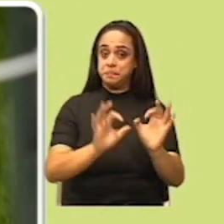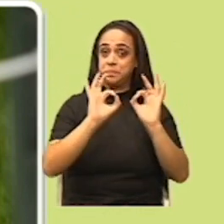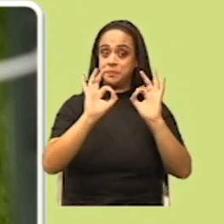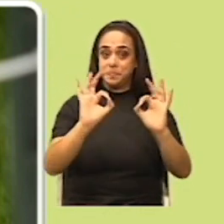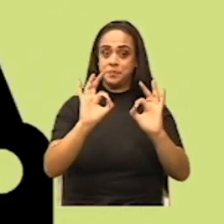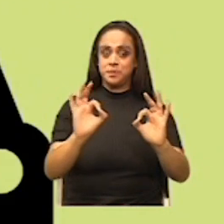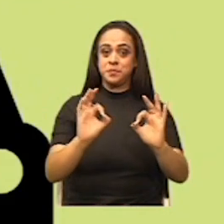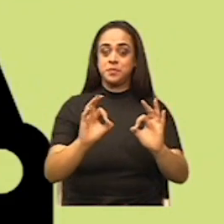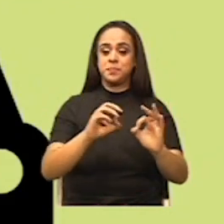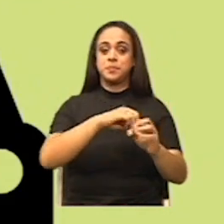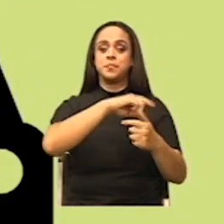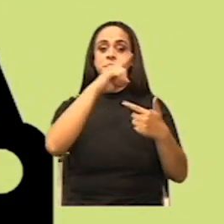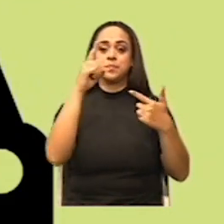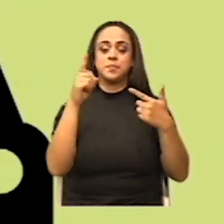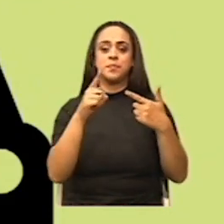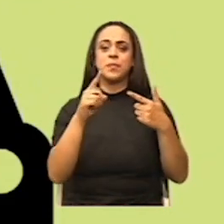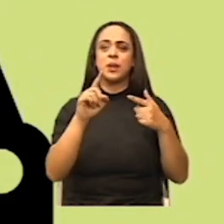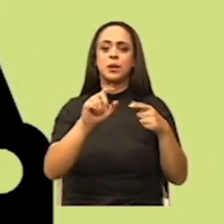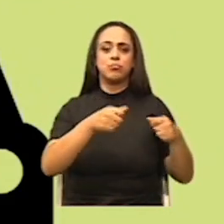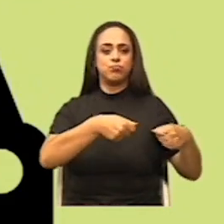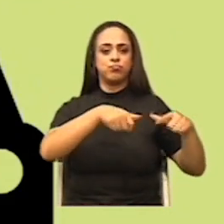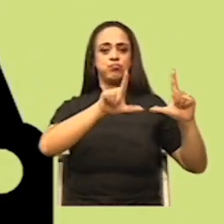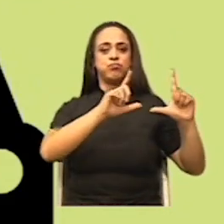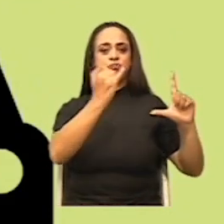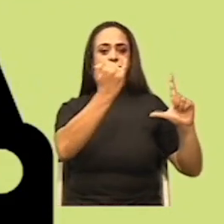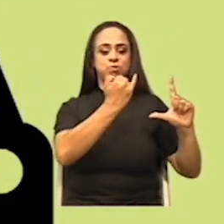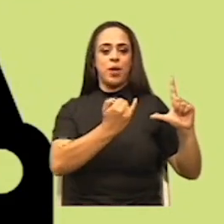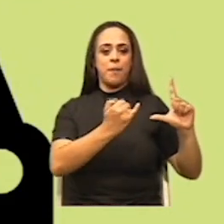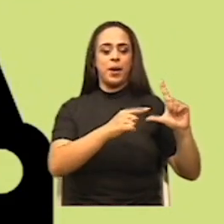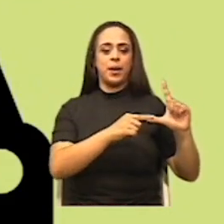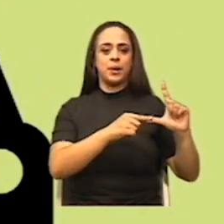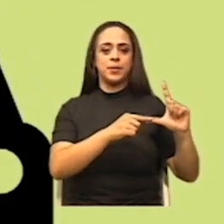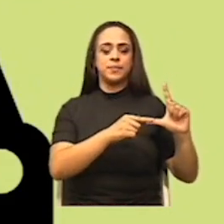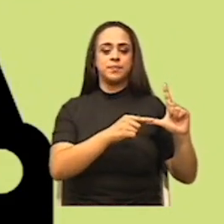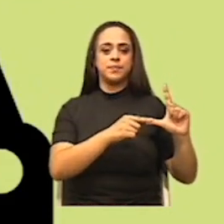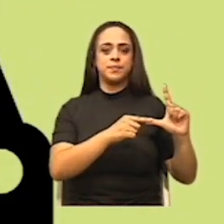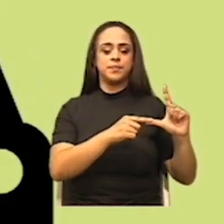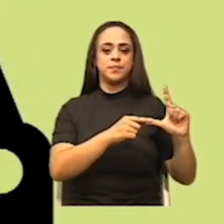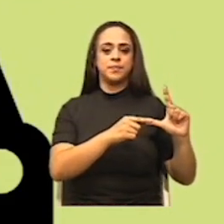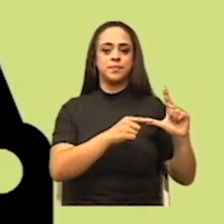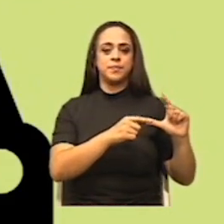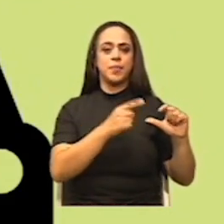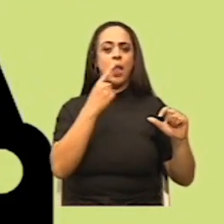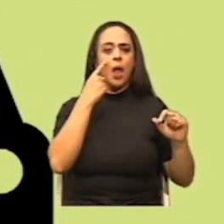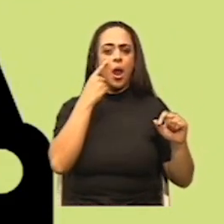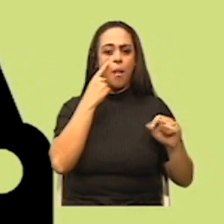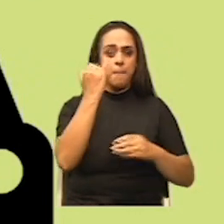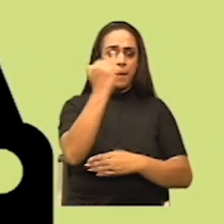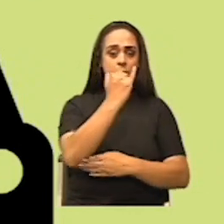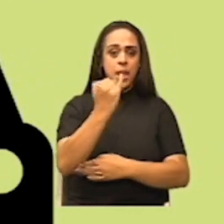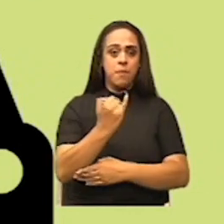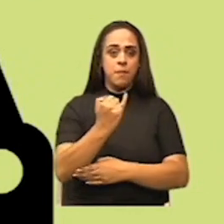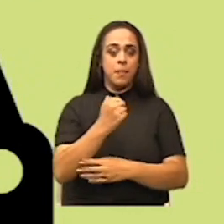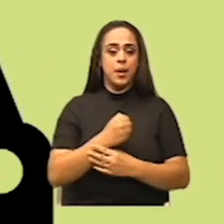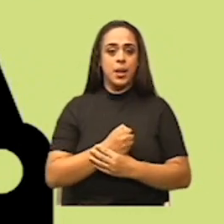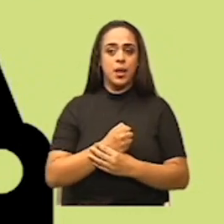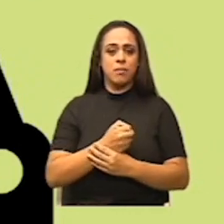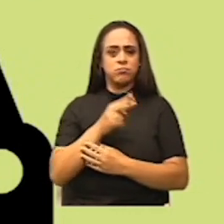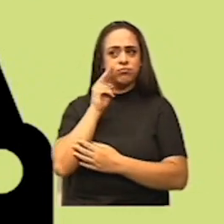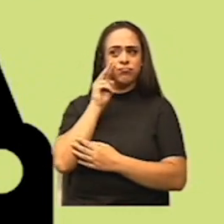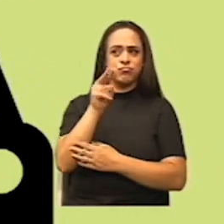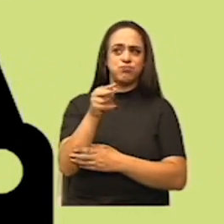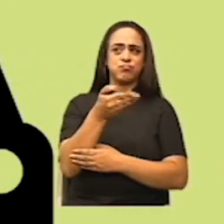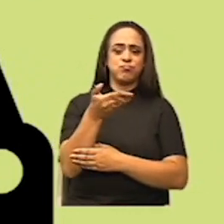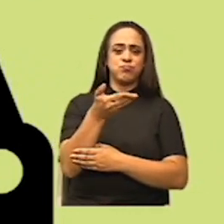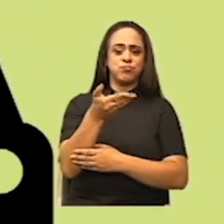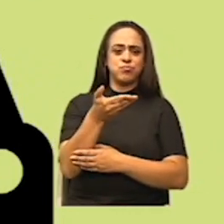tenemos otra imagen para comprender mejor la primera ley de Newton. Observemos la imagen. ¿Qué nos dice